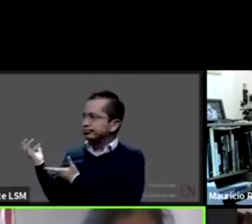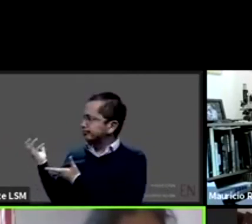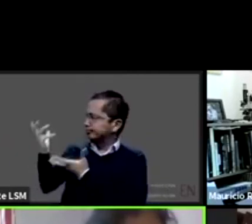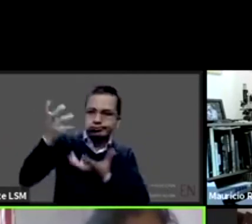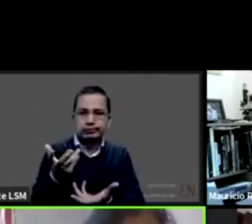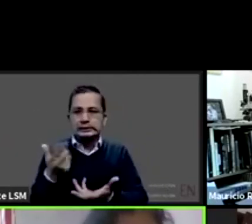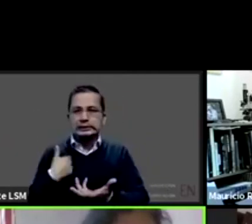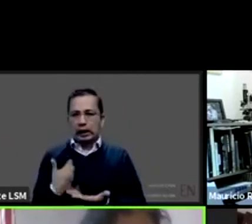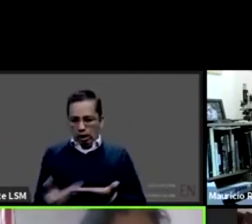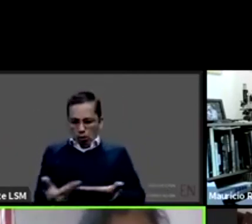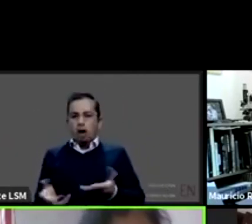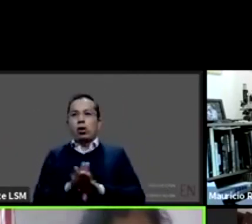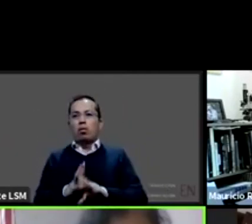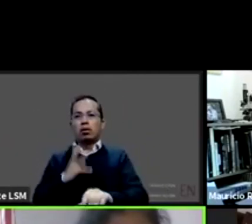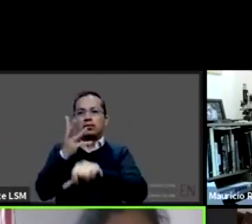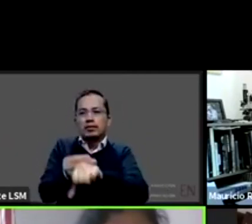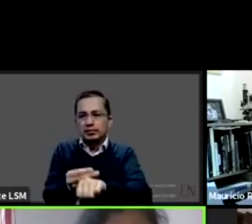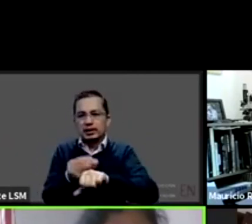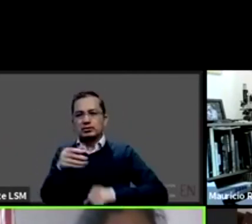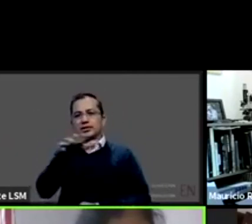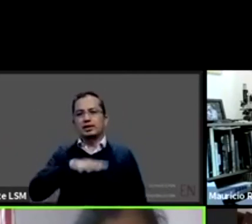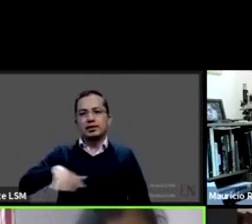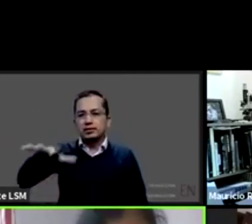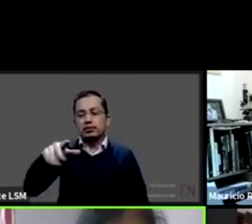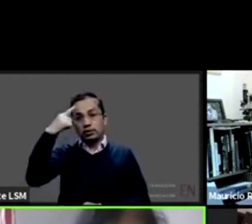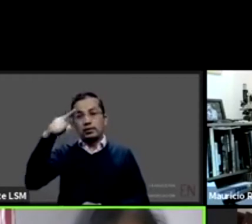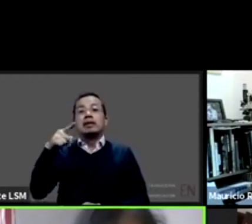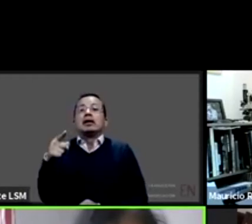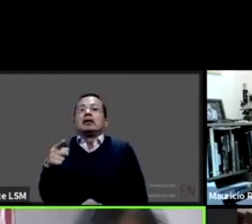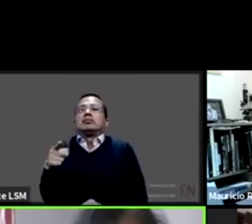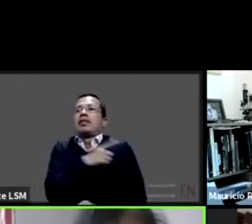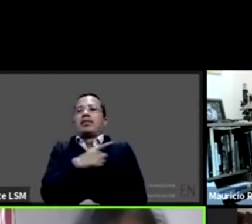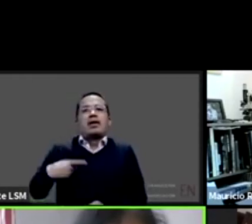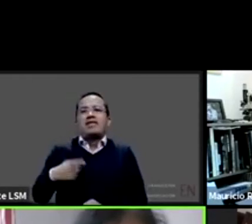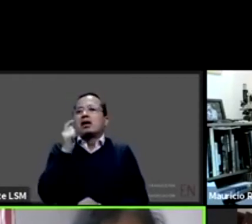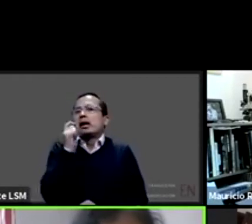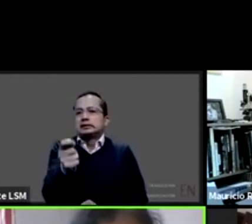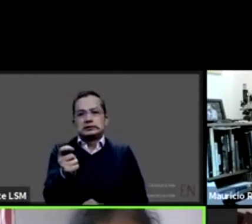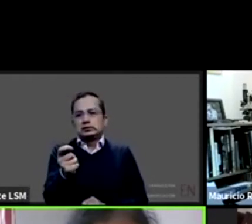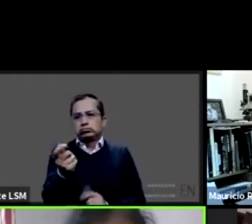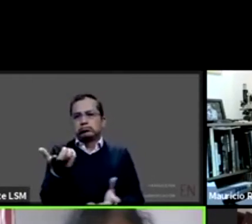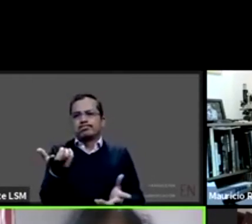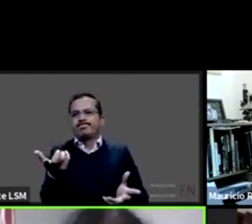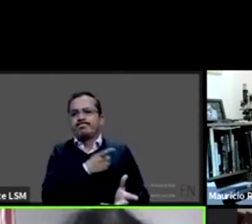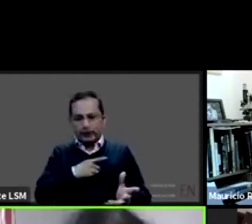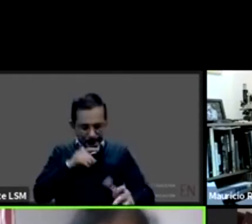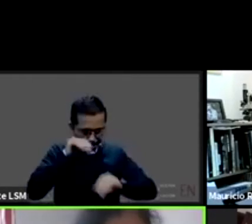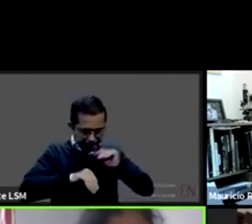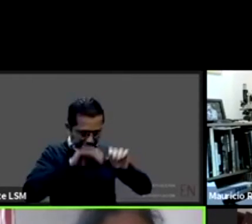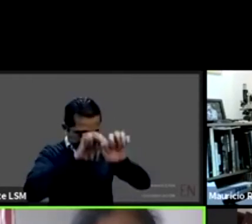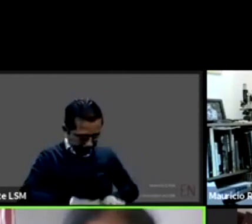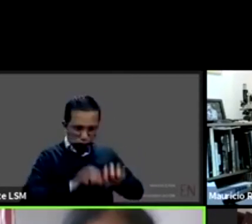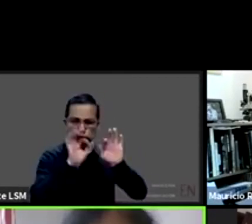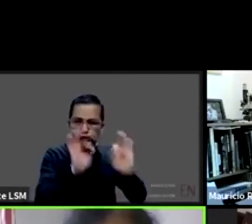finalmente elaborar que pues verdaderamente nos hay una falta de